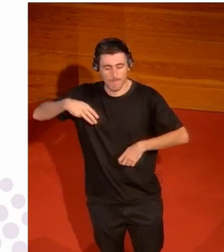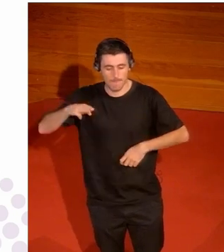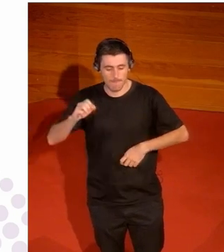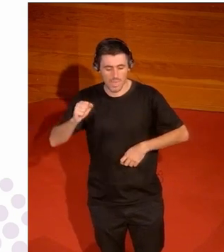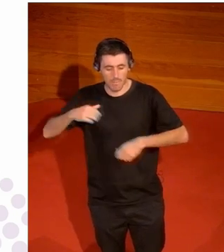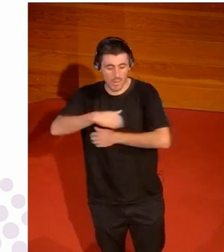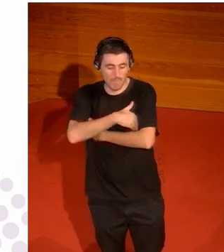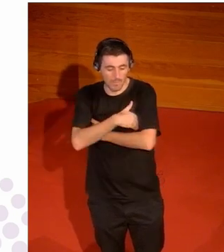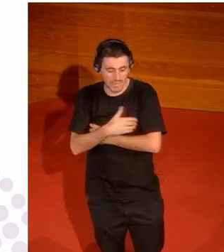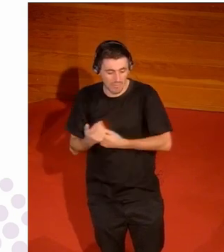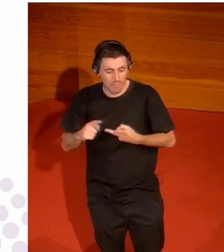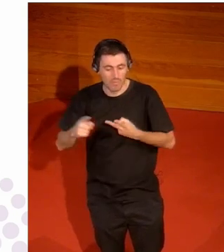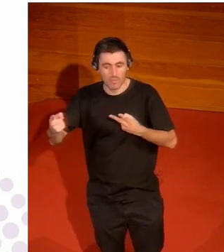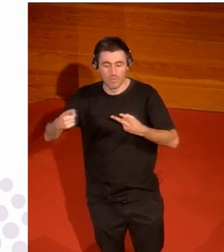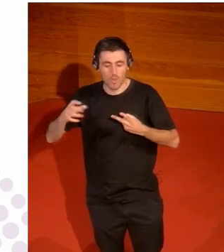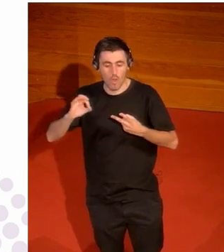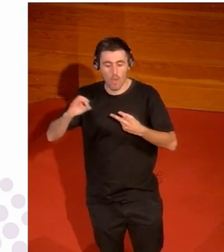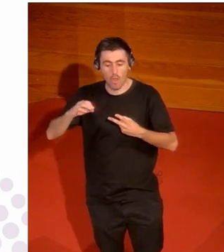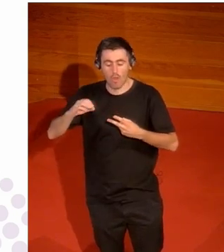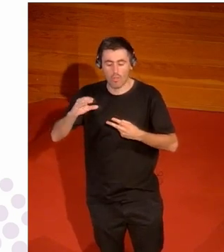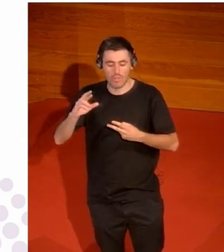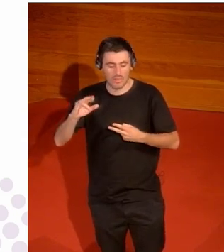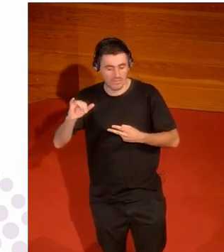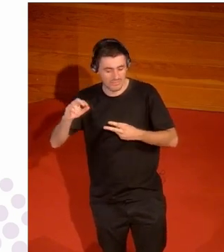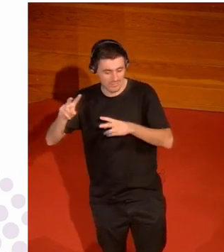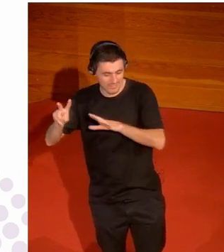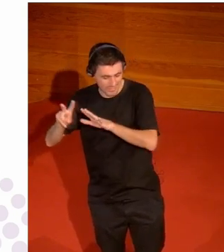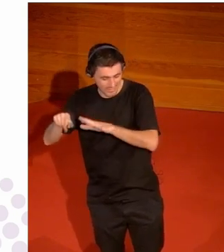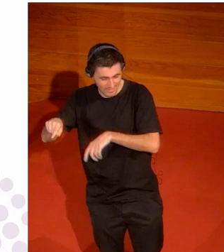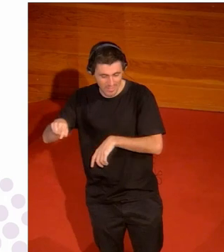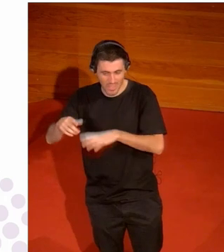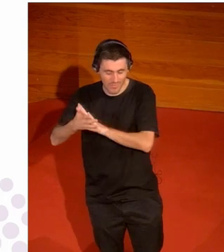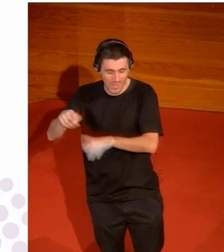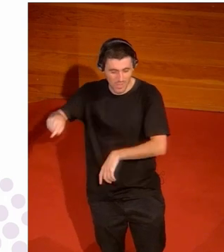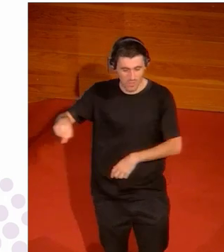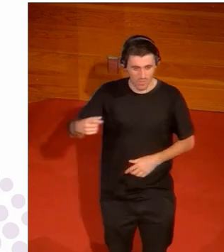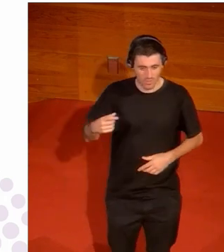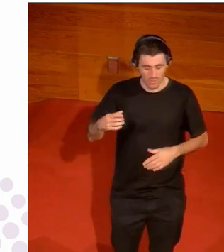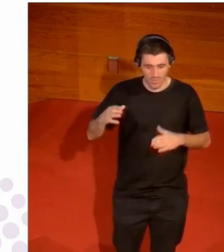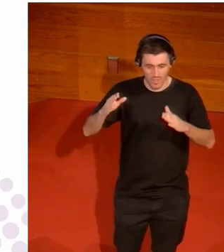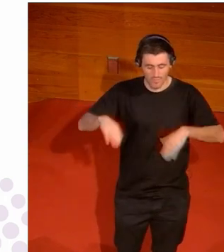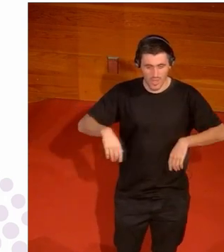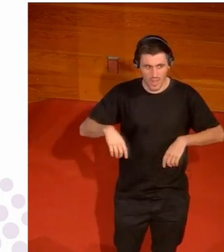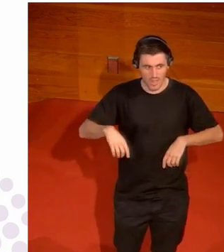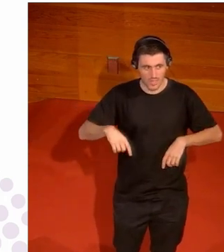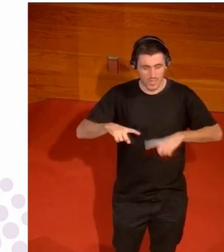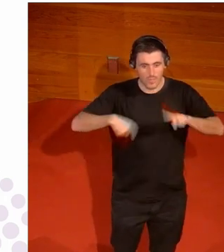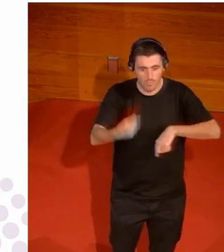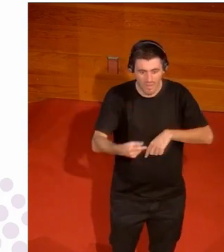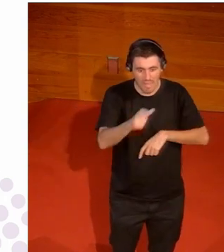y había gente que se la echó encima por decir eso que yo no lo entiendo porque es la verdad